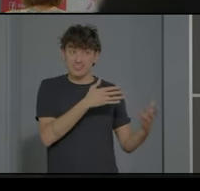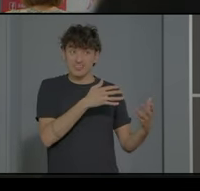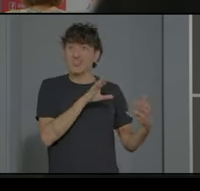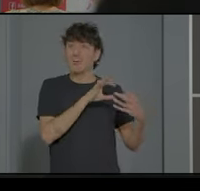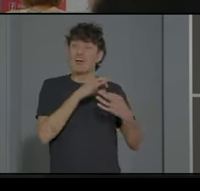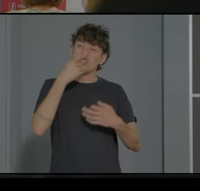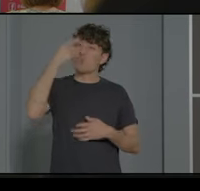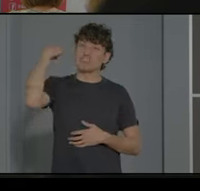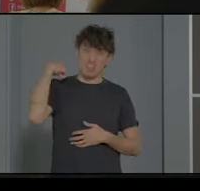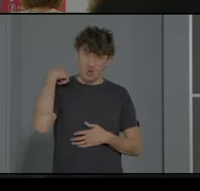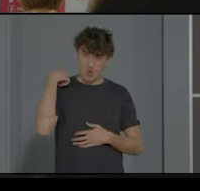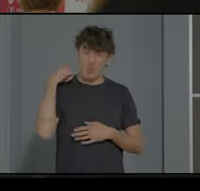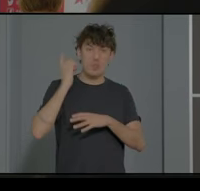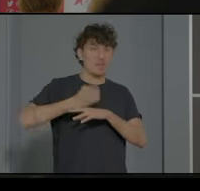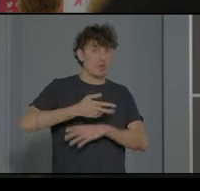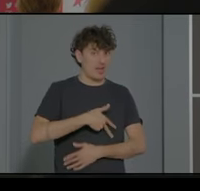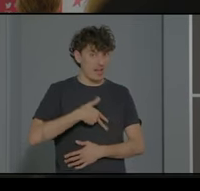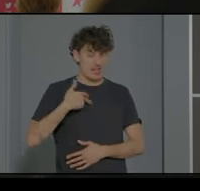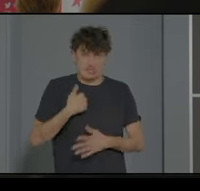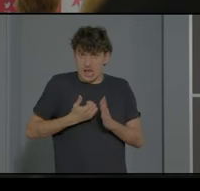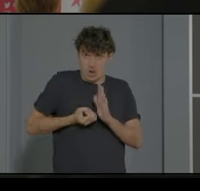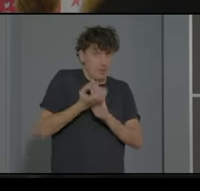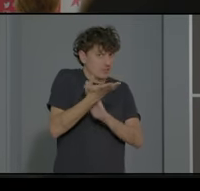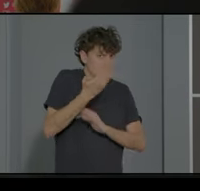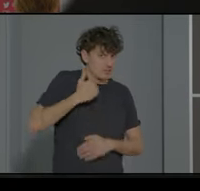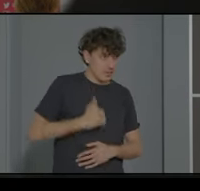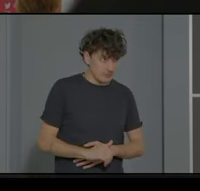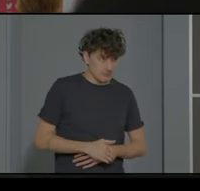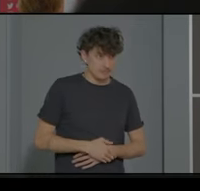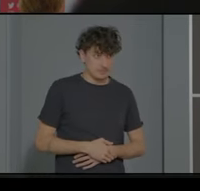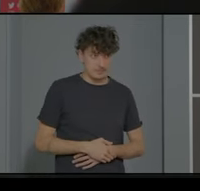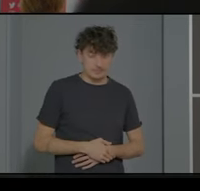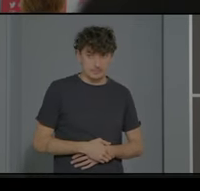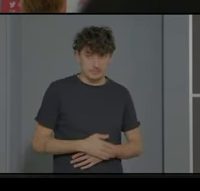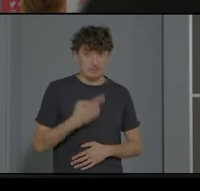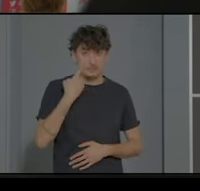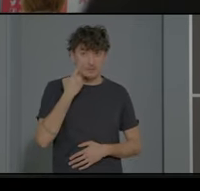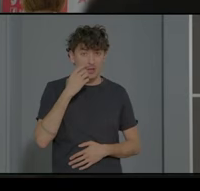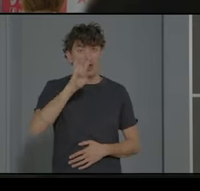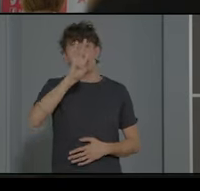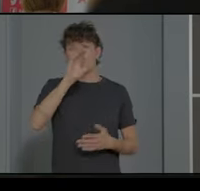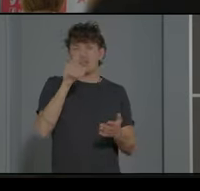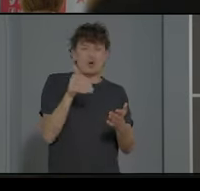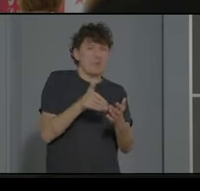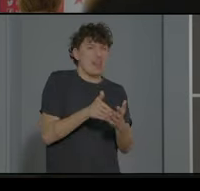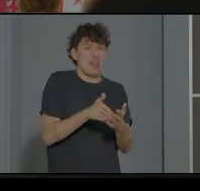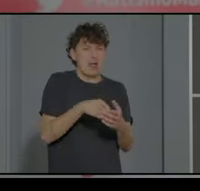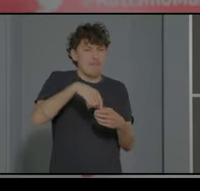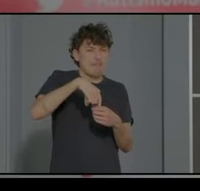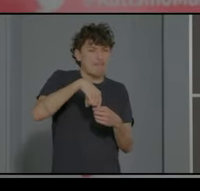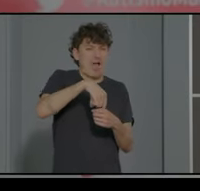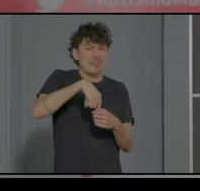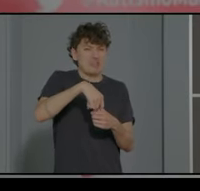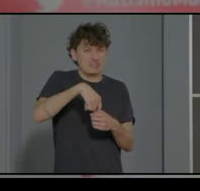nuestro director general ya lo ha planteado vamos a ir por encima de 4.000 plazas en